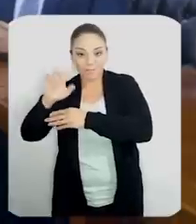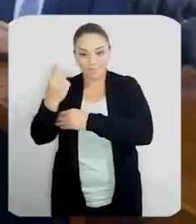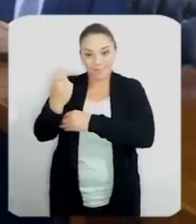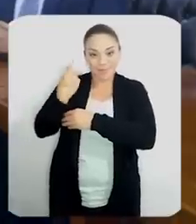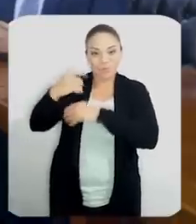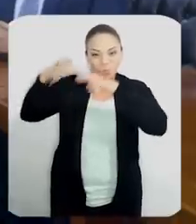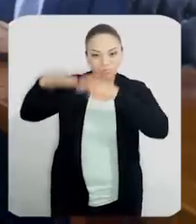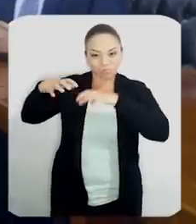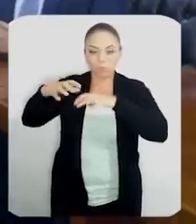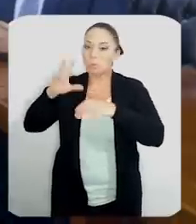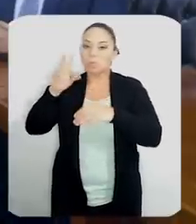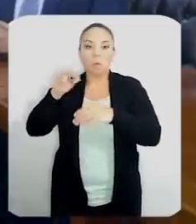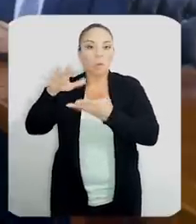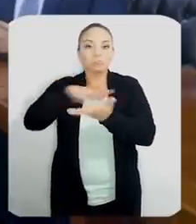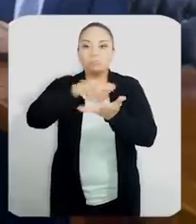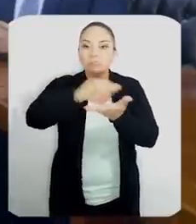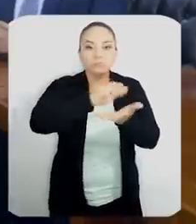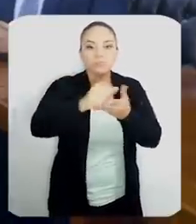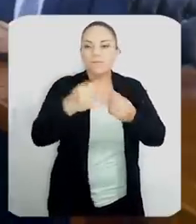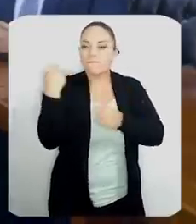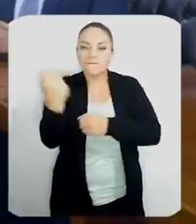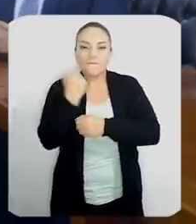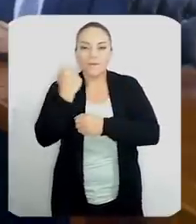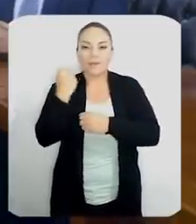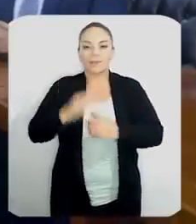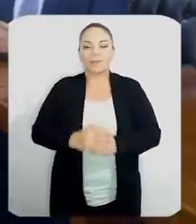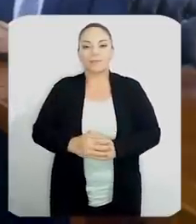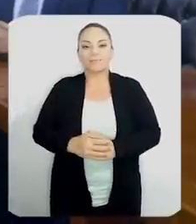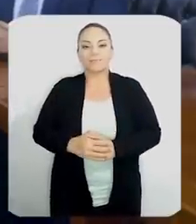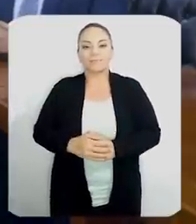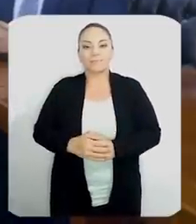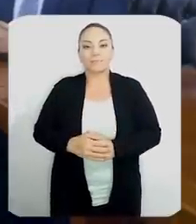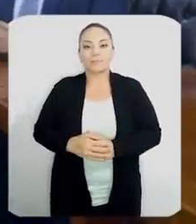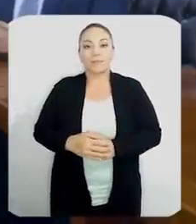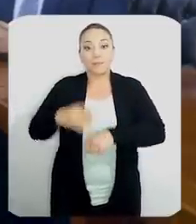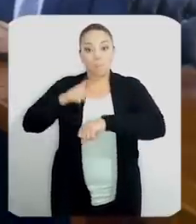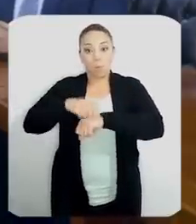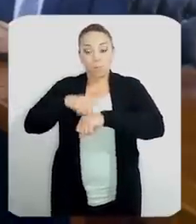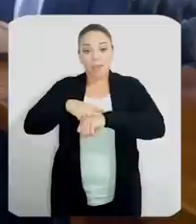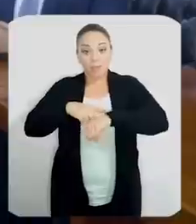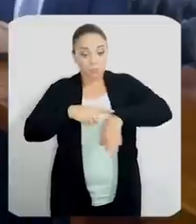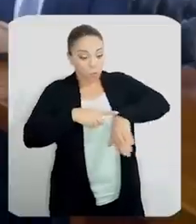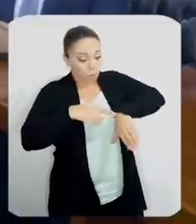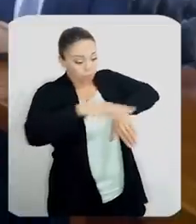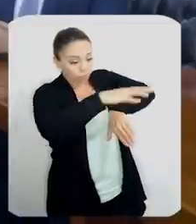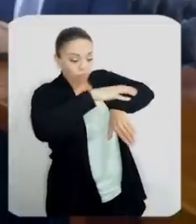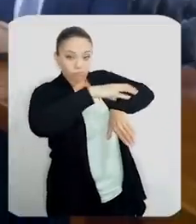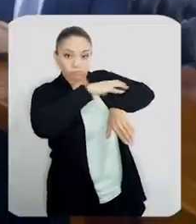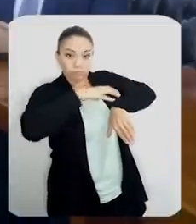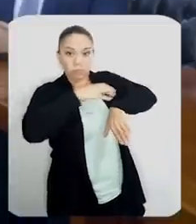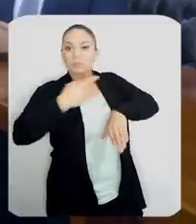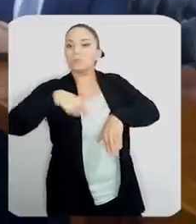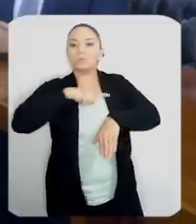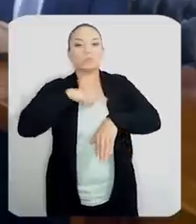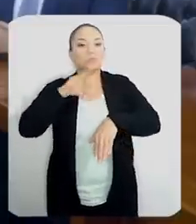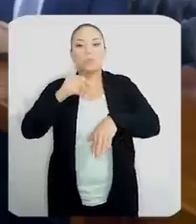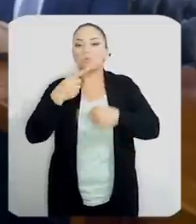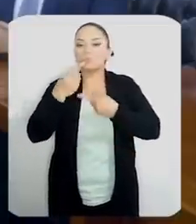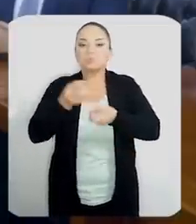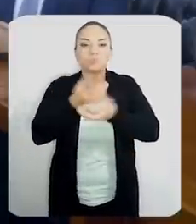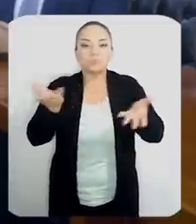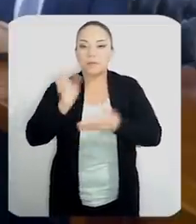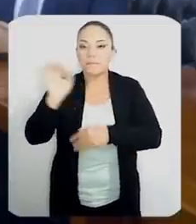daños que esperábamos iba a causar. En aquel momento no declaramos una situación de emergencia